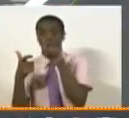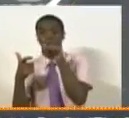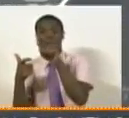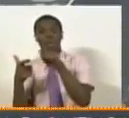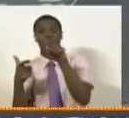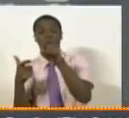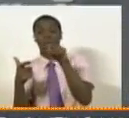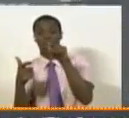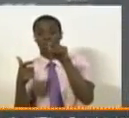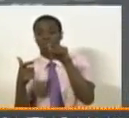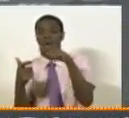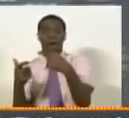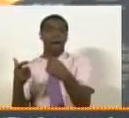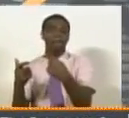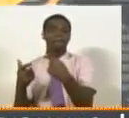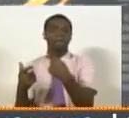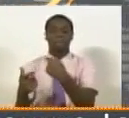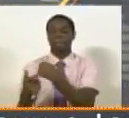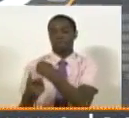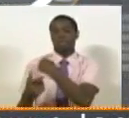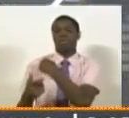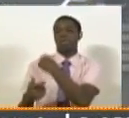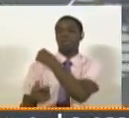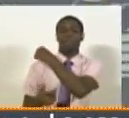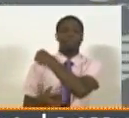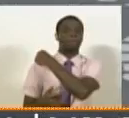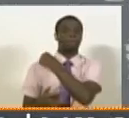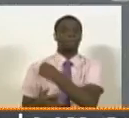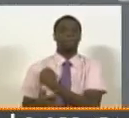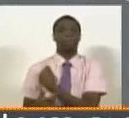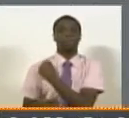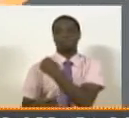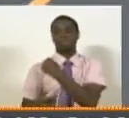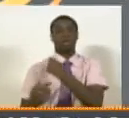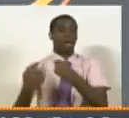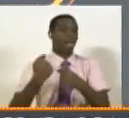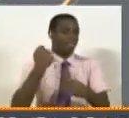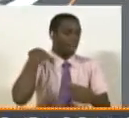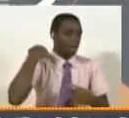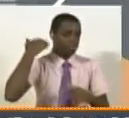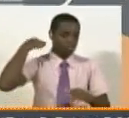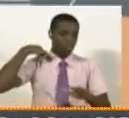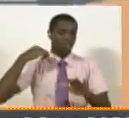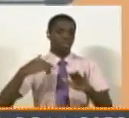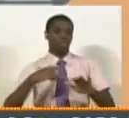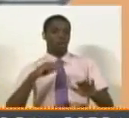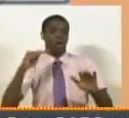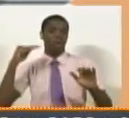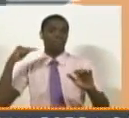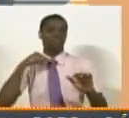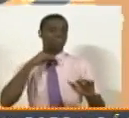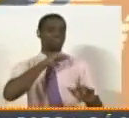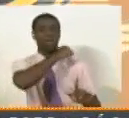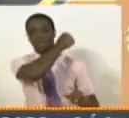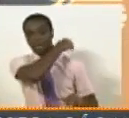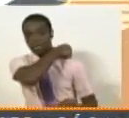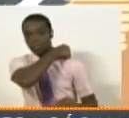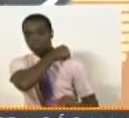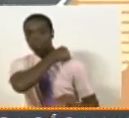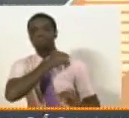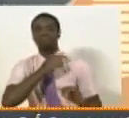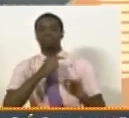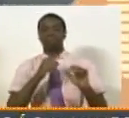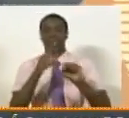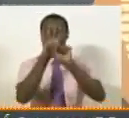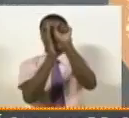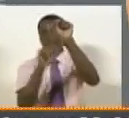orificio de entrada y salida en el brazo derecho y se aloja en el intercostal izquierdo. Sin embargo, va a ser trasladado al Servicio